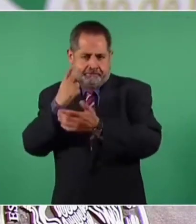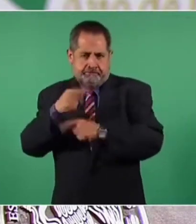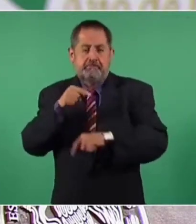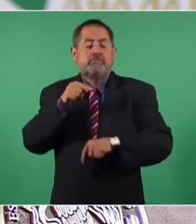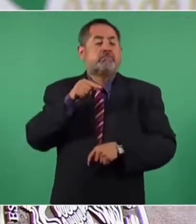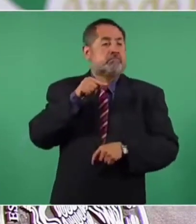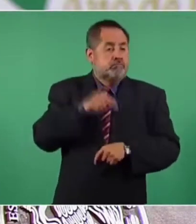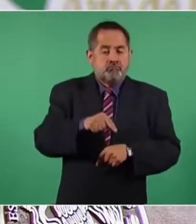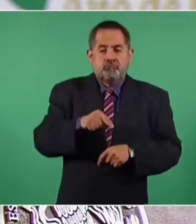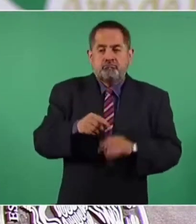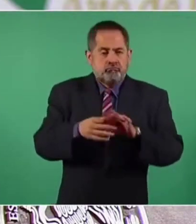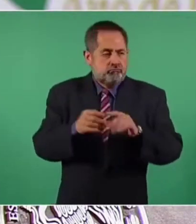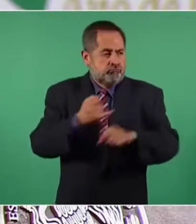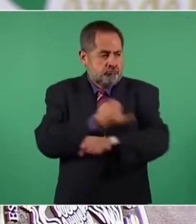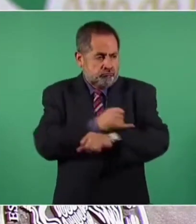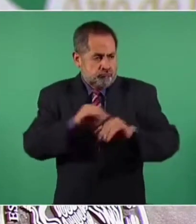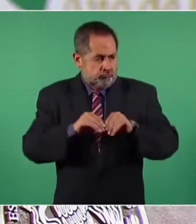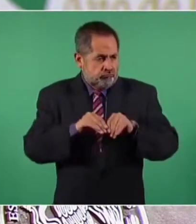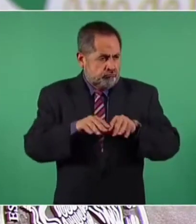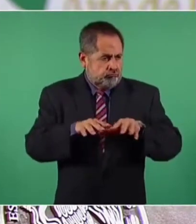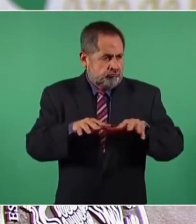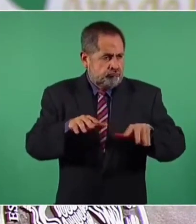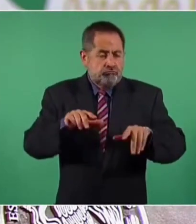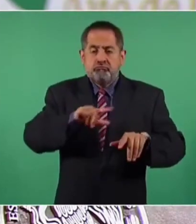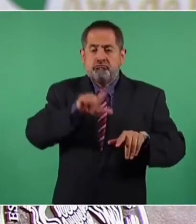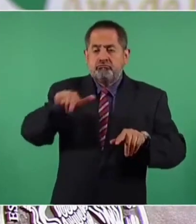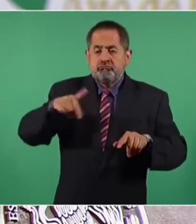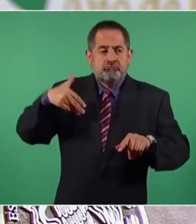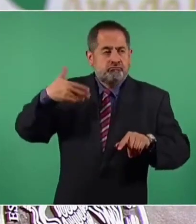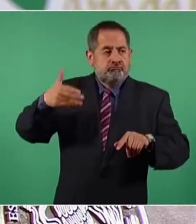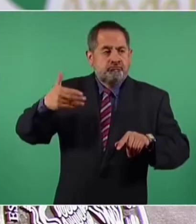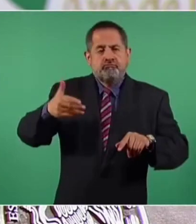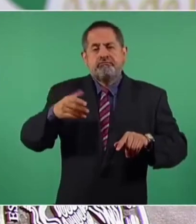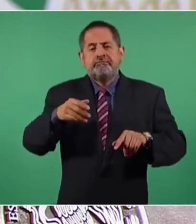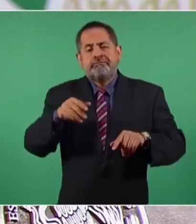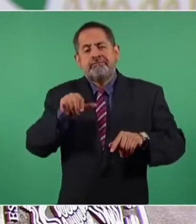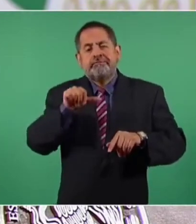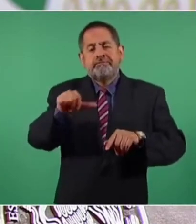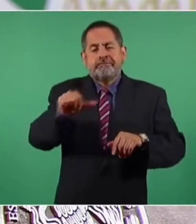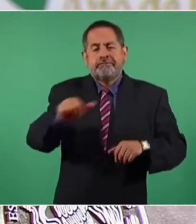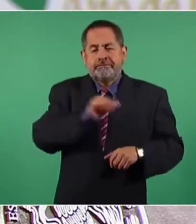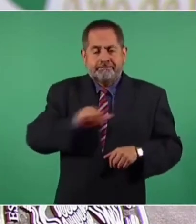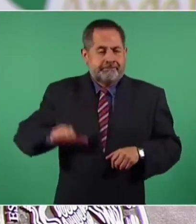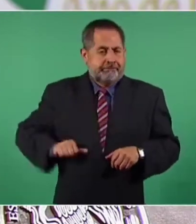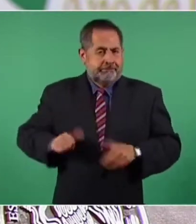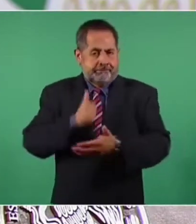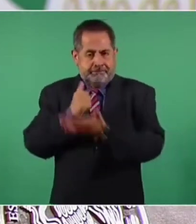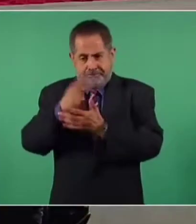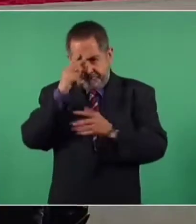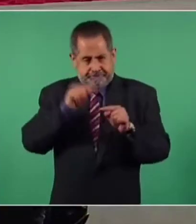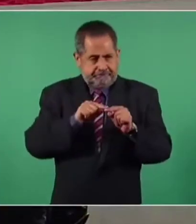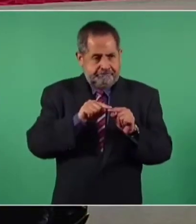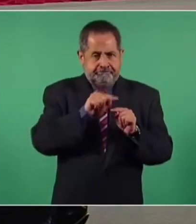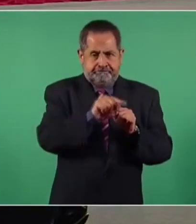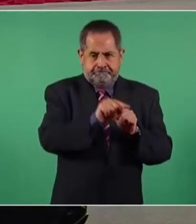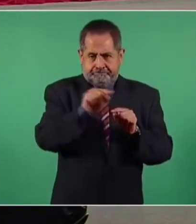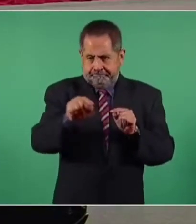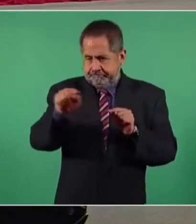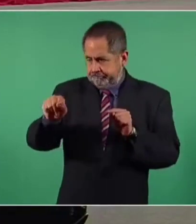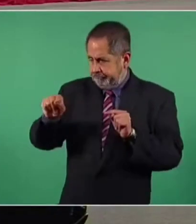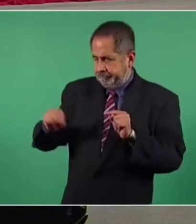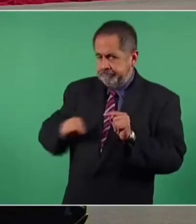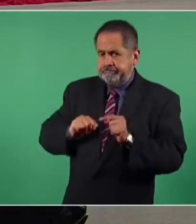16 alcaldías de la Ciudad de México. Previo a este arranque del día de hoy,